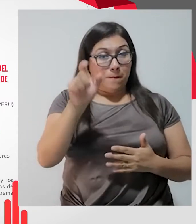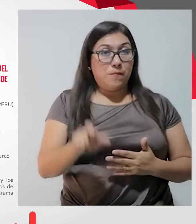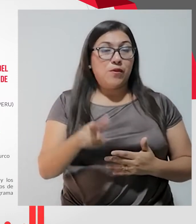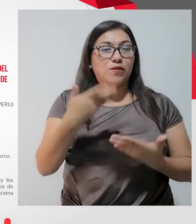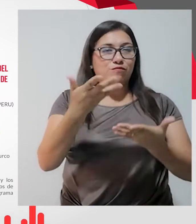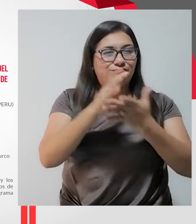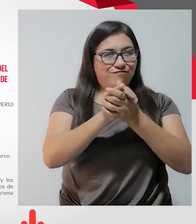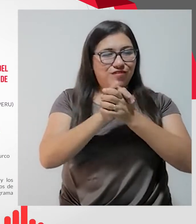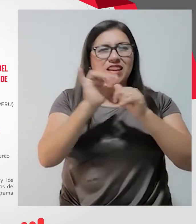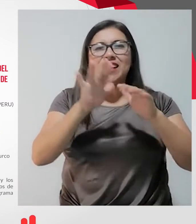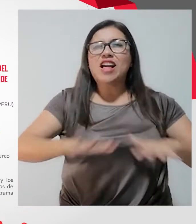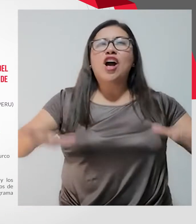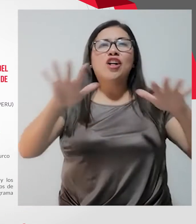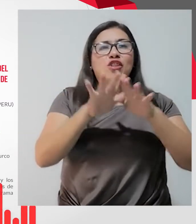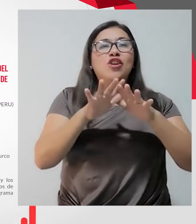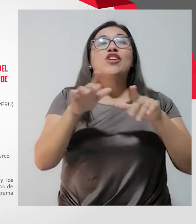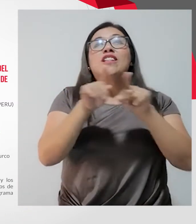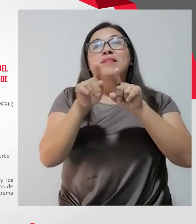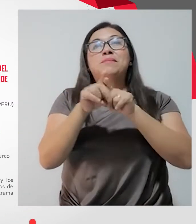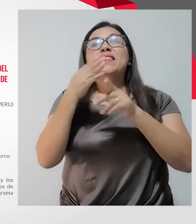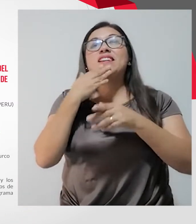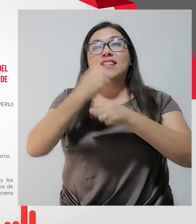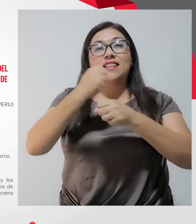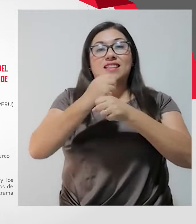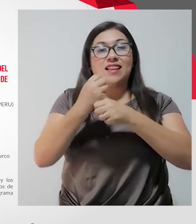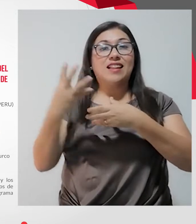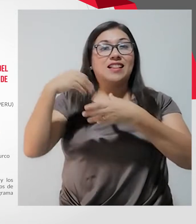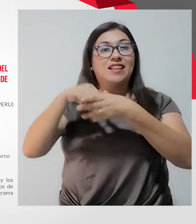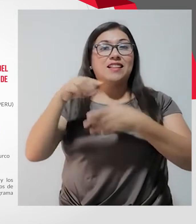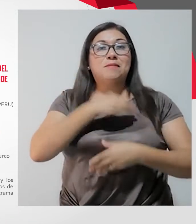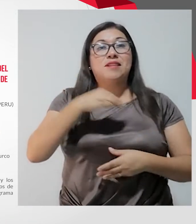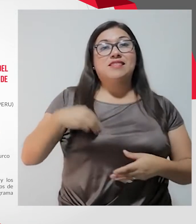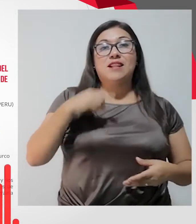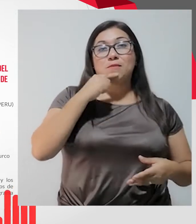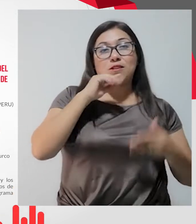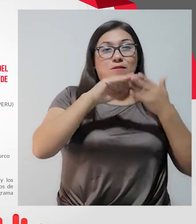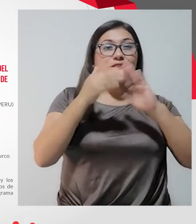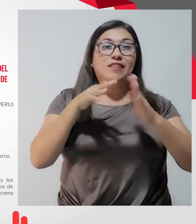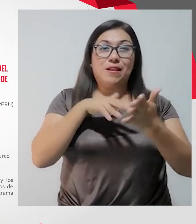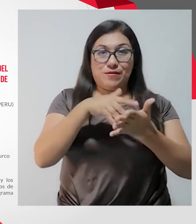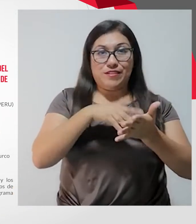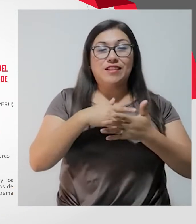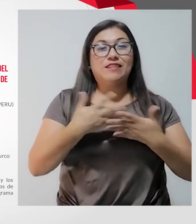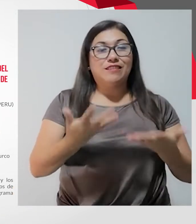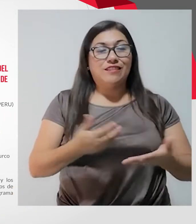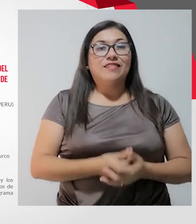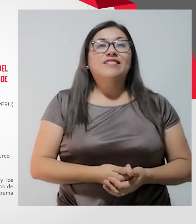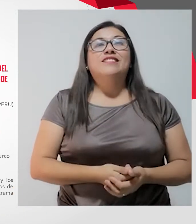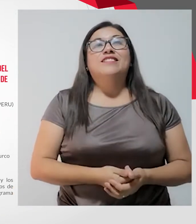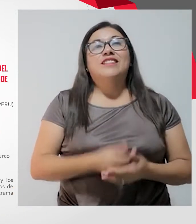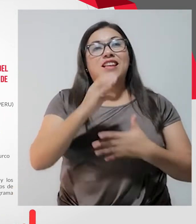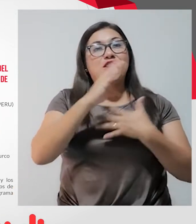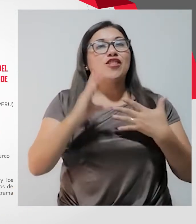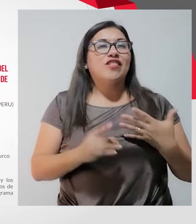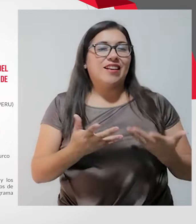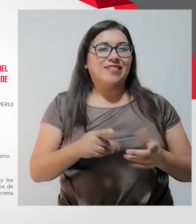la barriga, y de todos los que elaboramos en el Ministerio de la Mujer y Poblaciones Vulnerables y